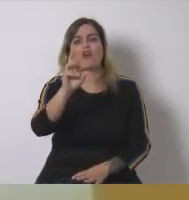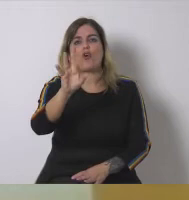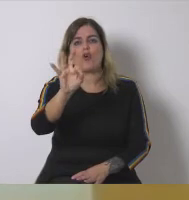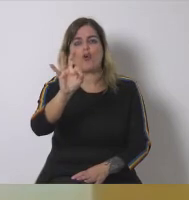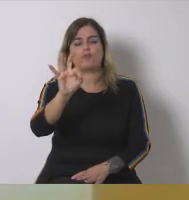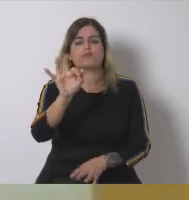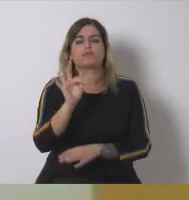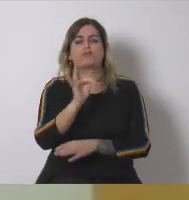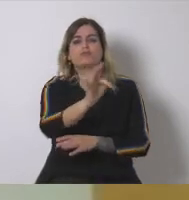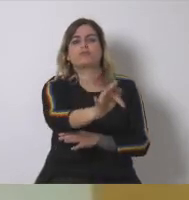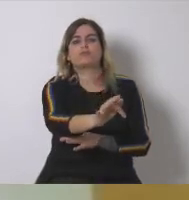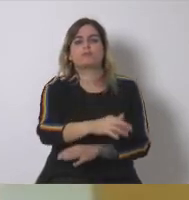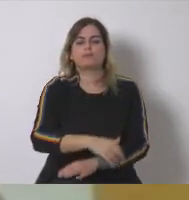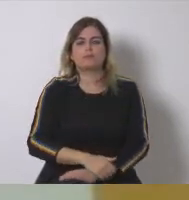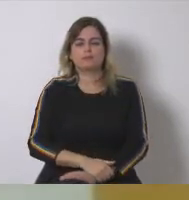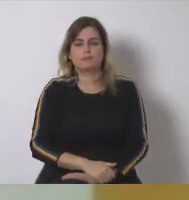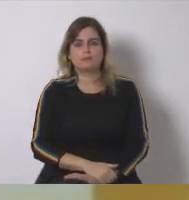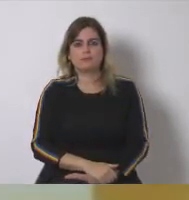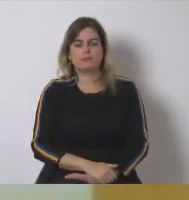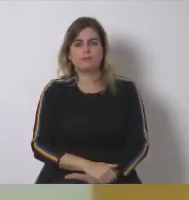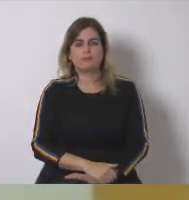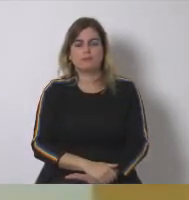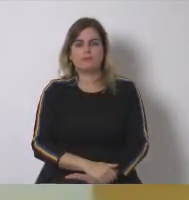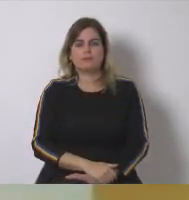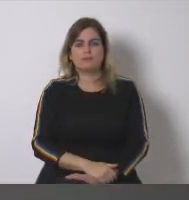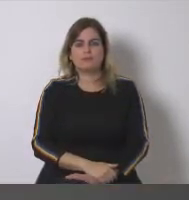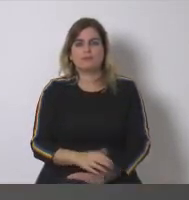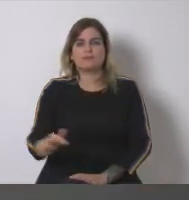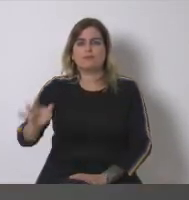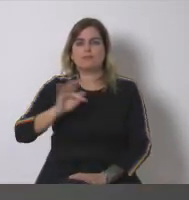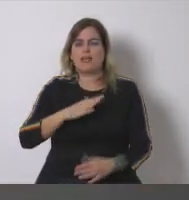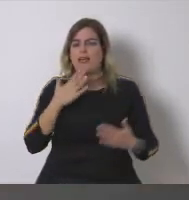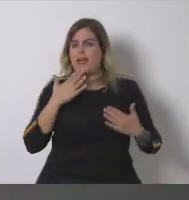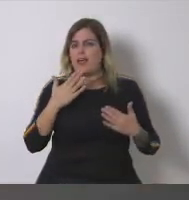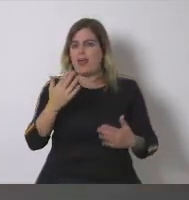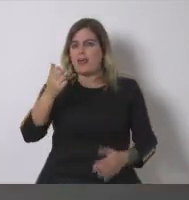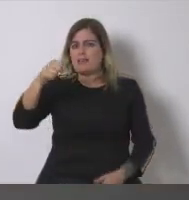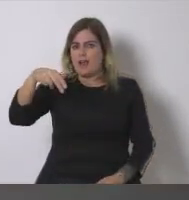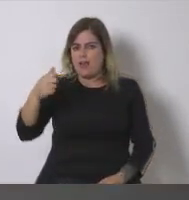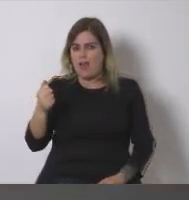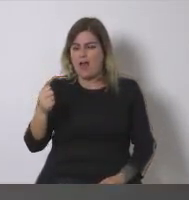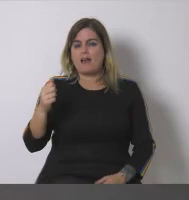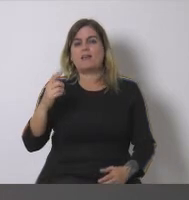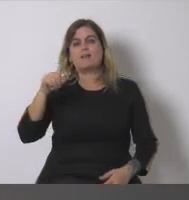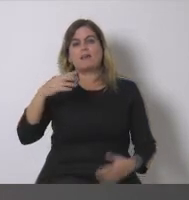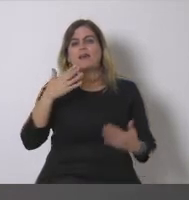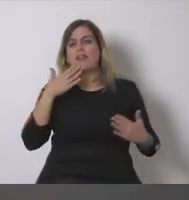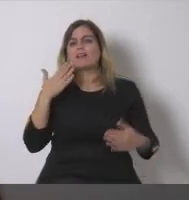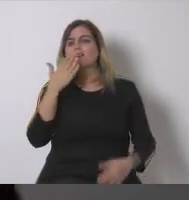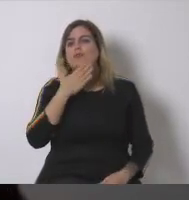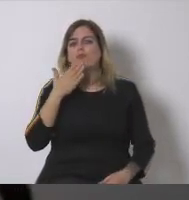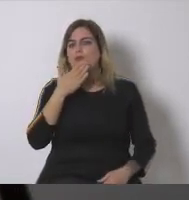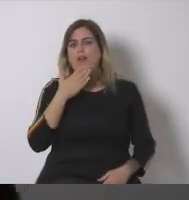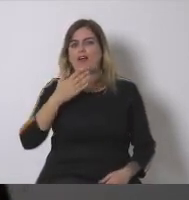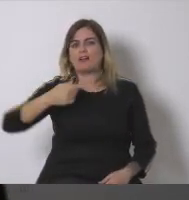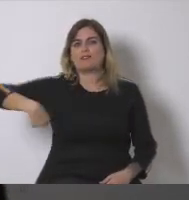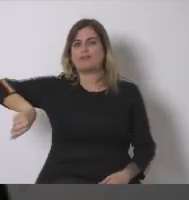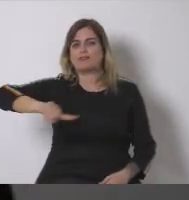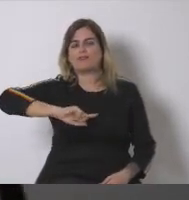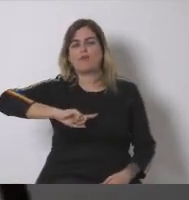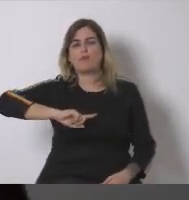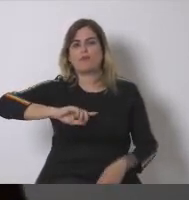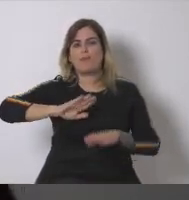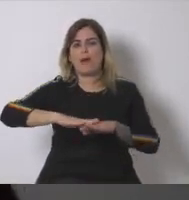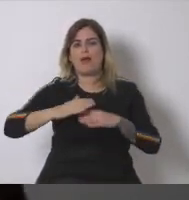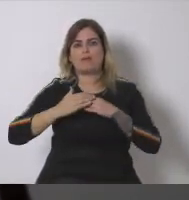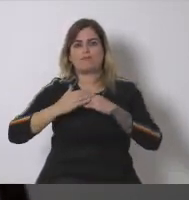gracias Ana gracias a la escuela de SOM por invitarme por invitar a UNED la Unión